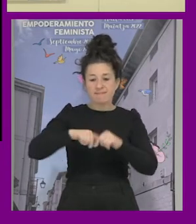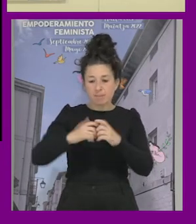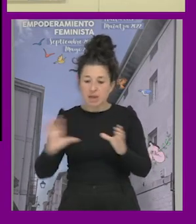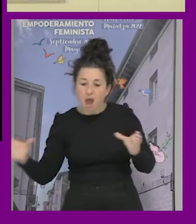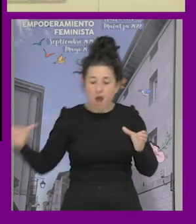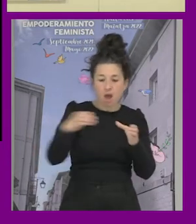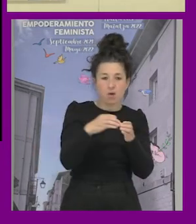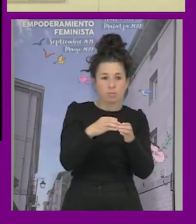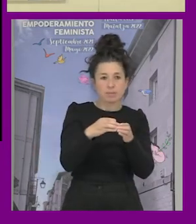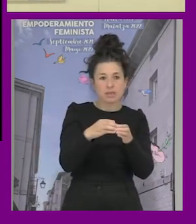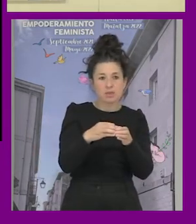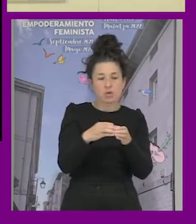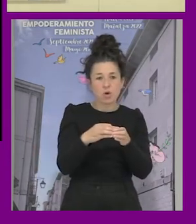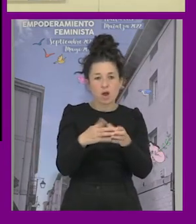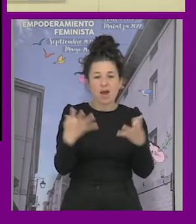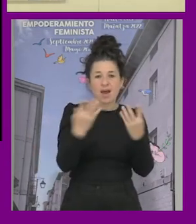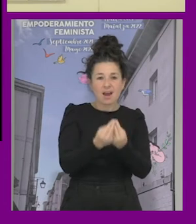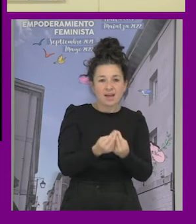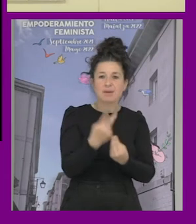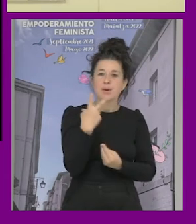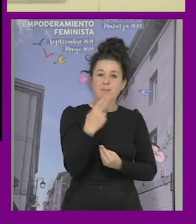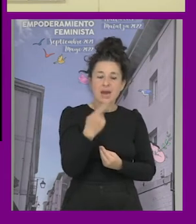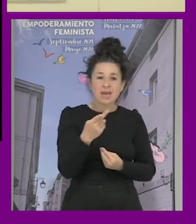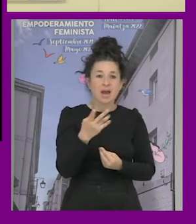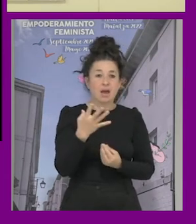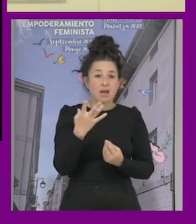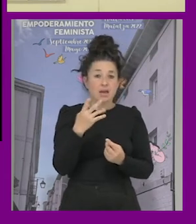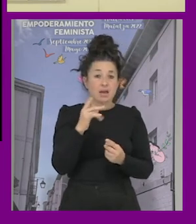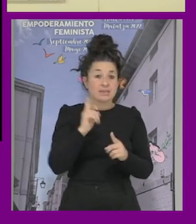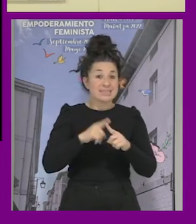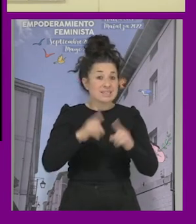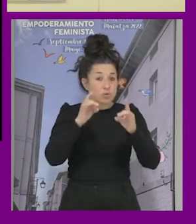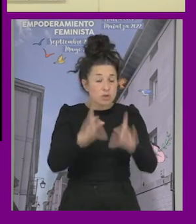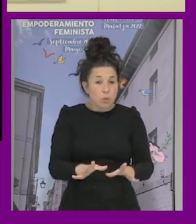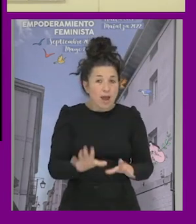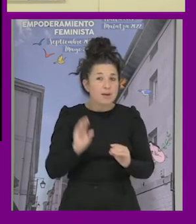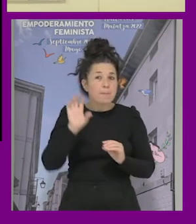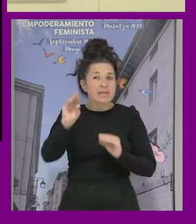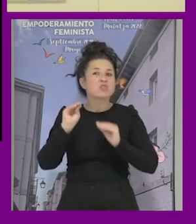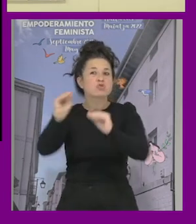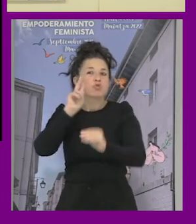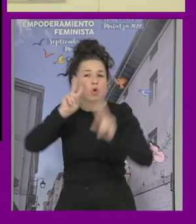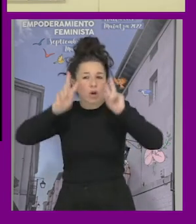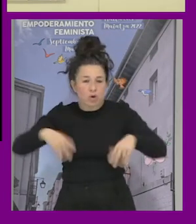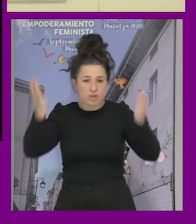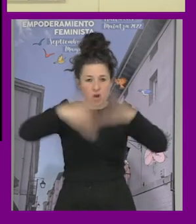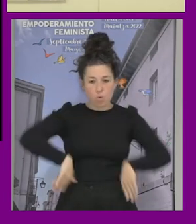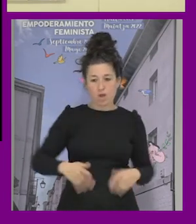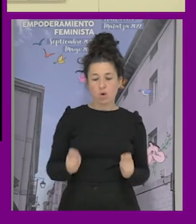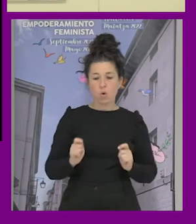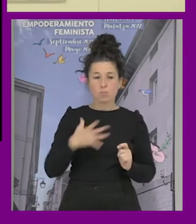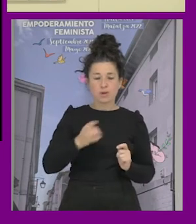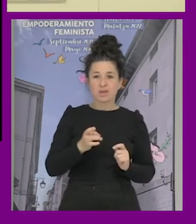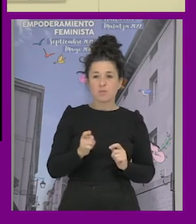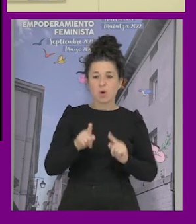pareja del mismo sexo que en su país no está reconocida pues ni idea ¿no? o pueden no estar generando las condiciones para que